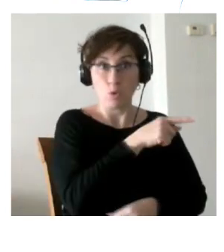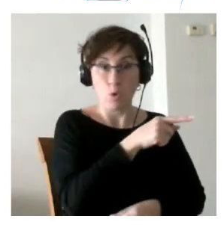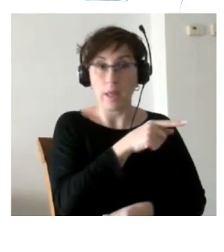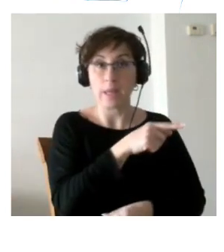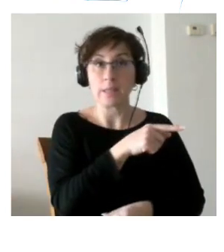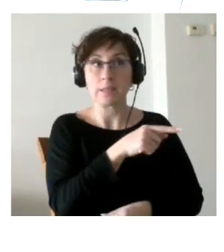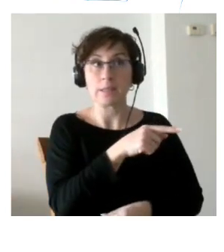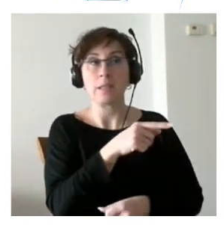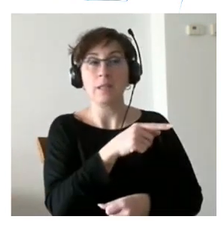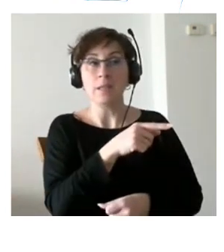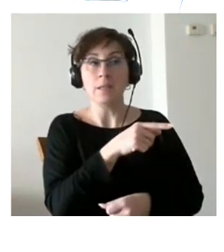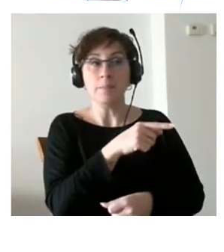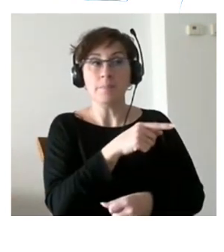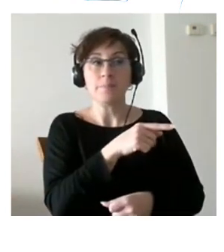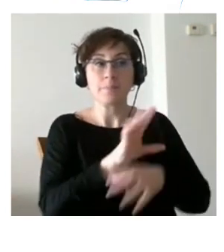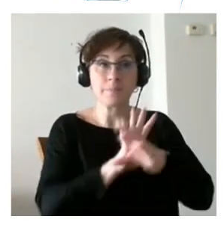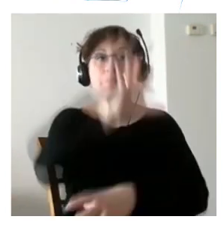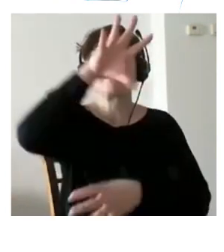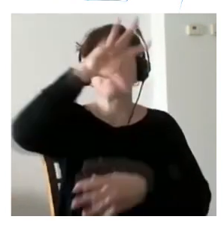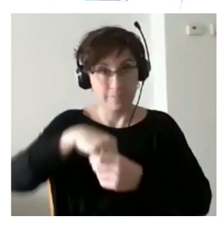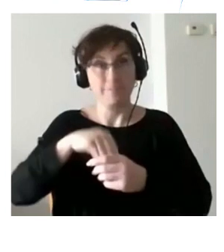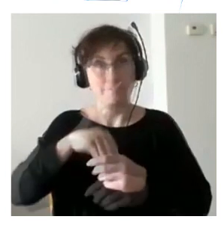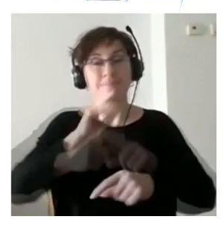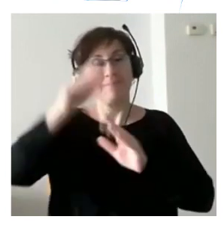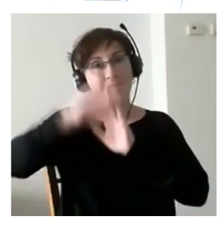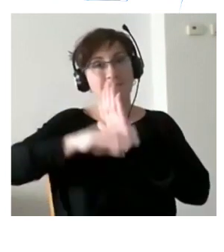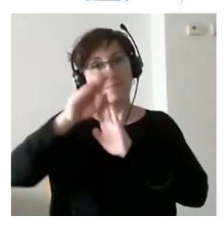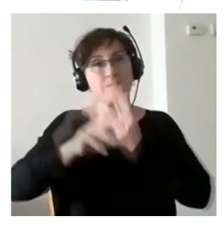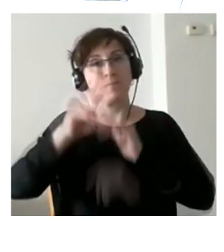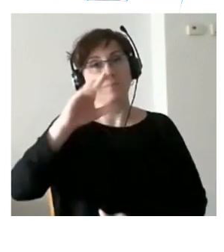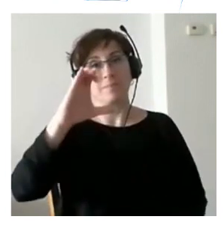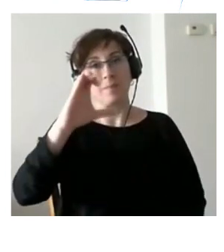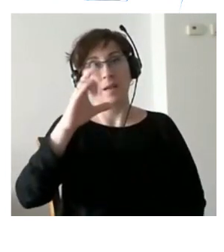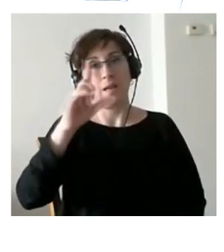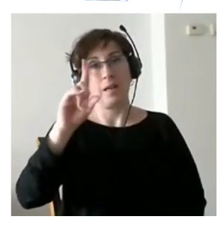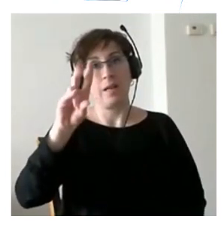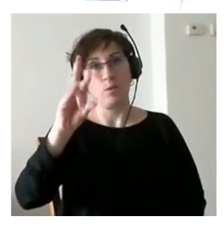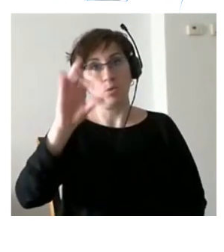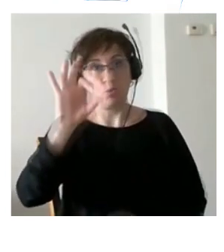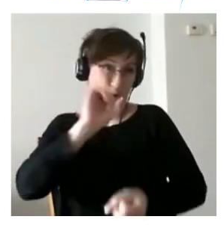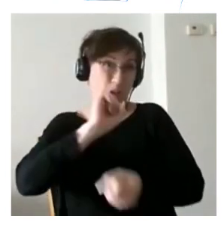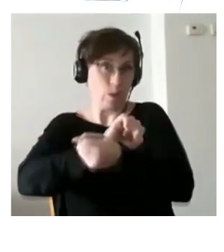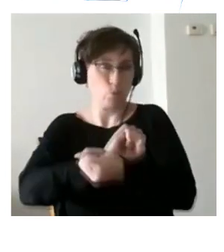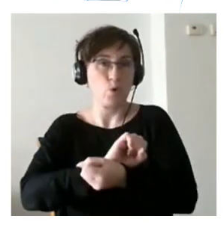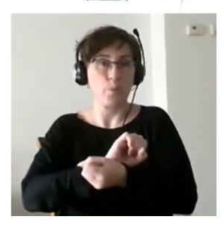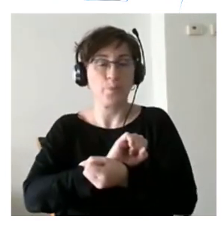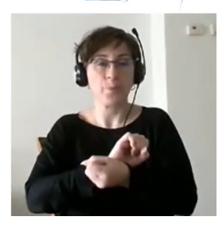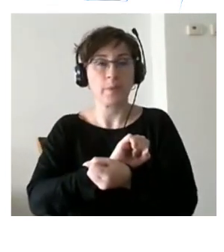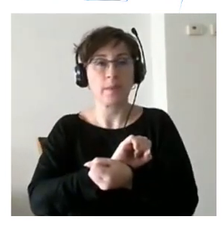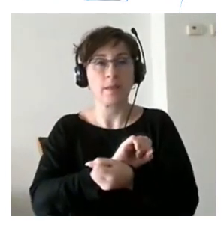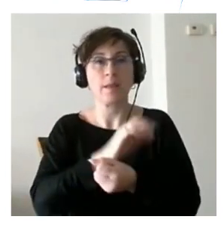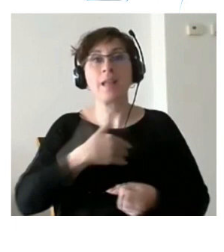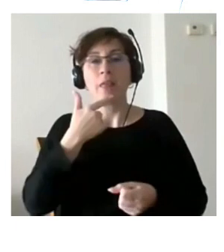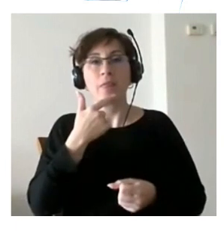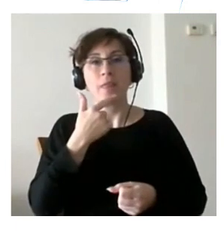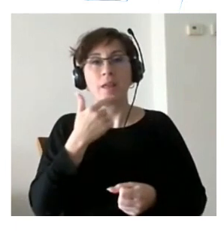estaban siendo acompañadas dentro del programa de reclusos esto ha sido determinante para que se profundizara un tipo de acompañamiento que